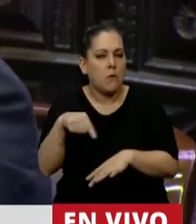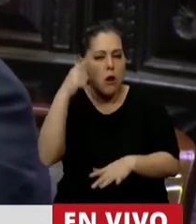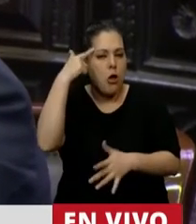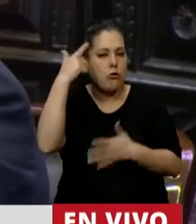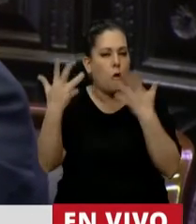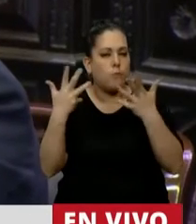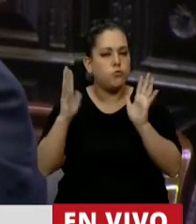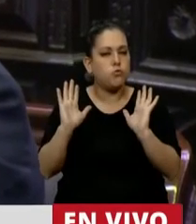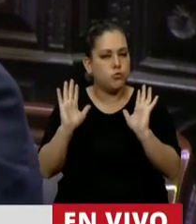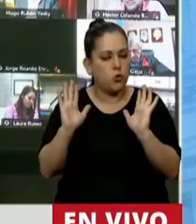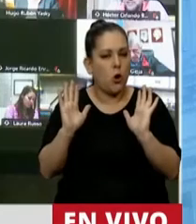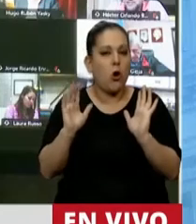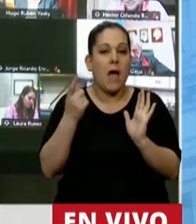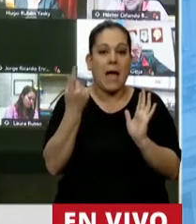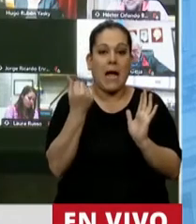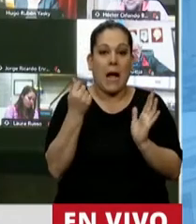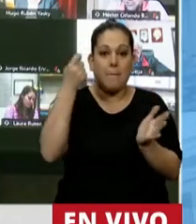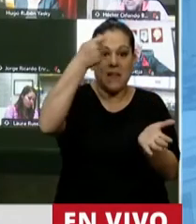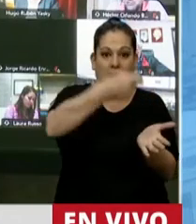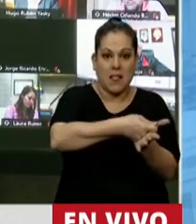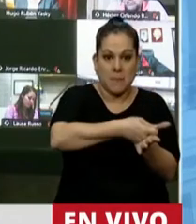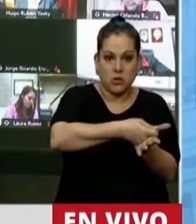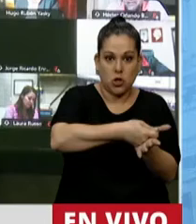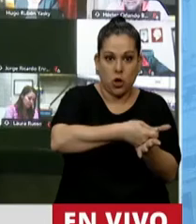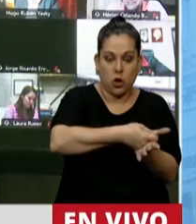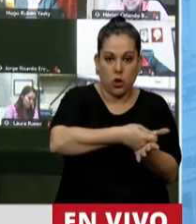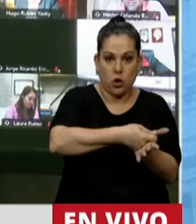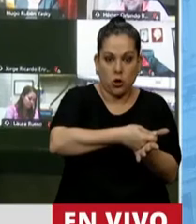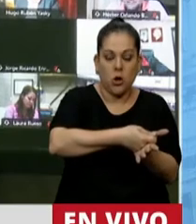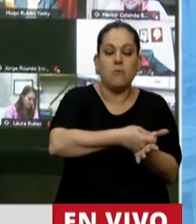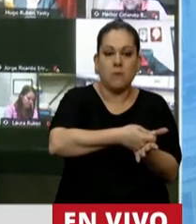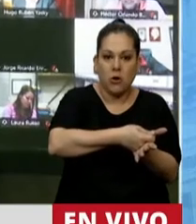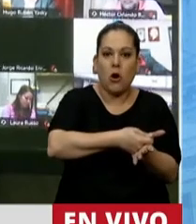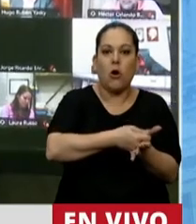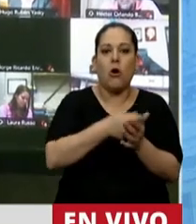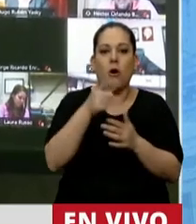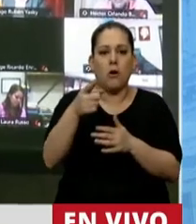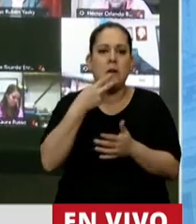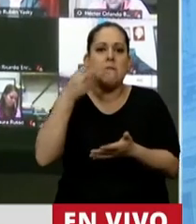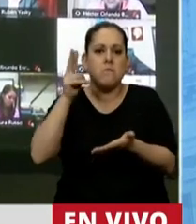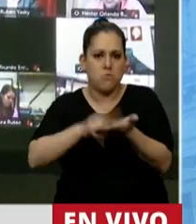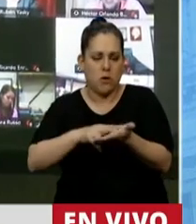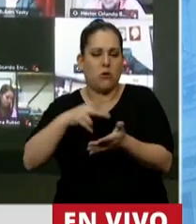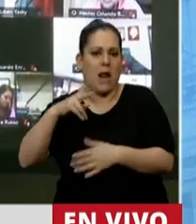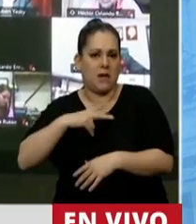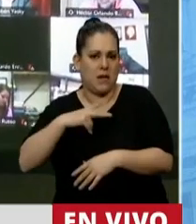capital de inversión con exteriorización de riqueza.